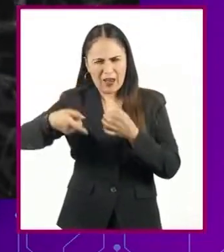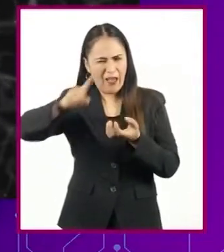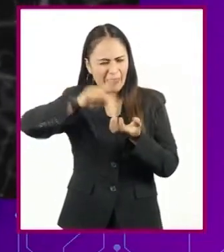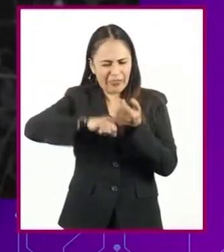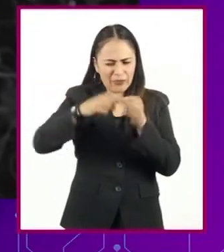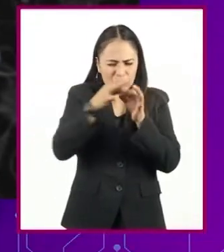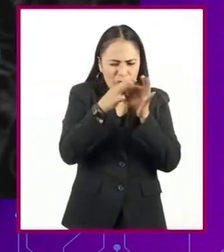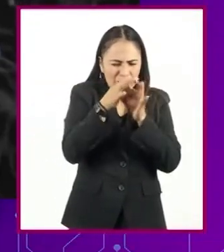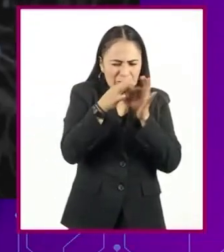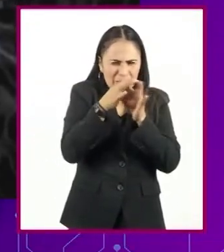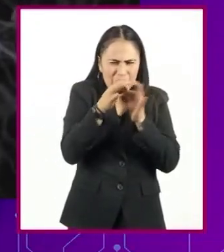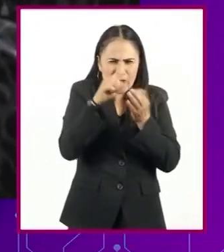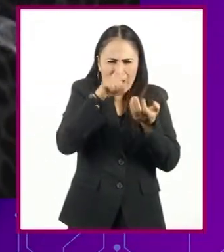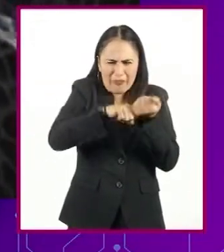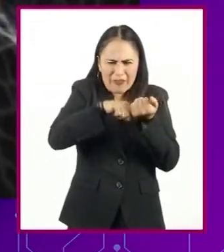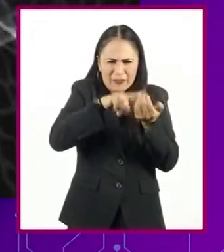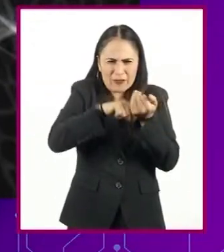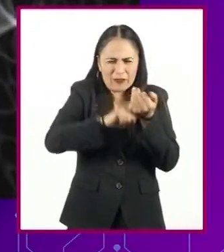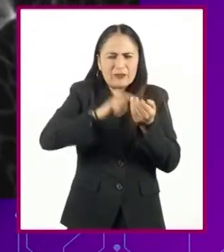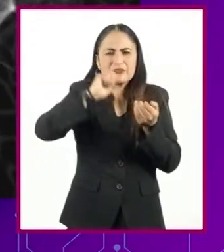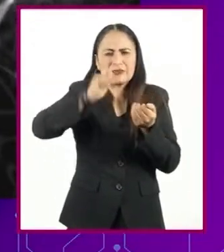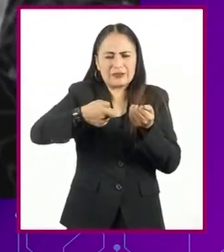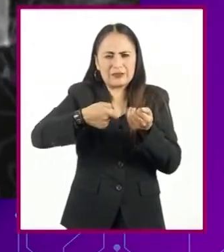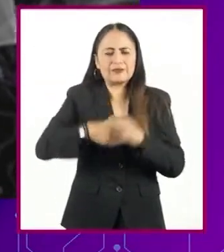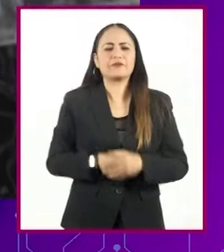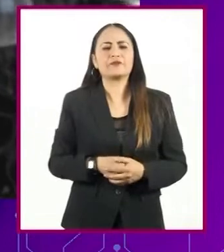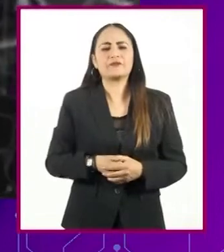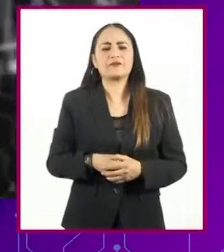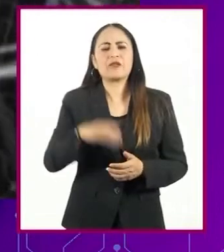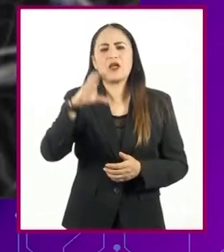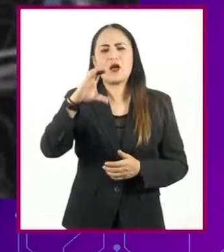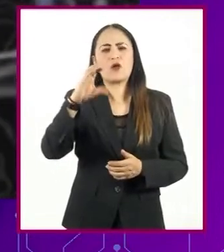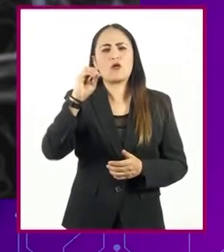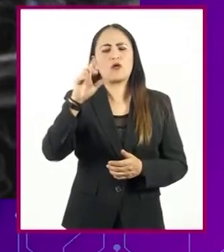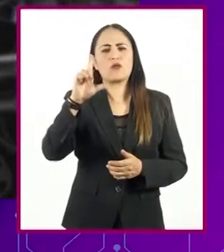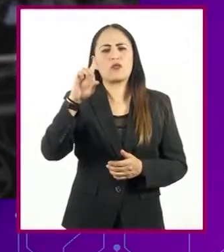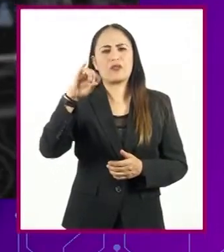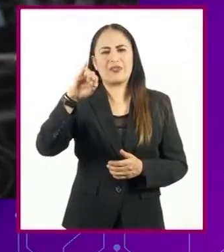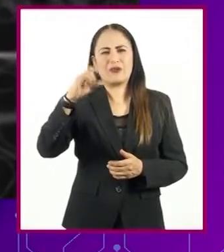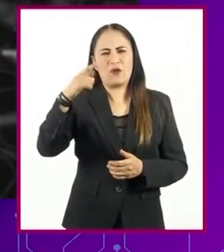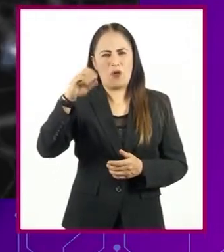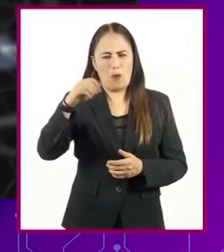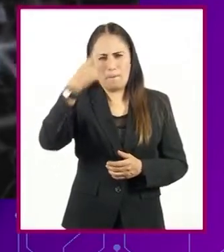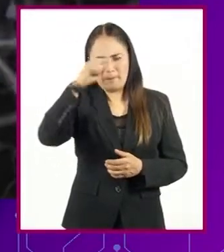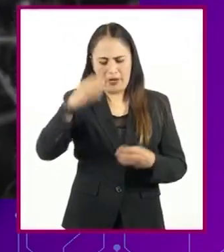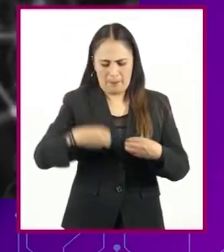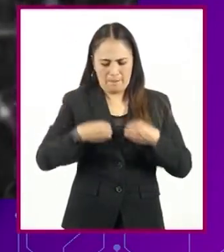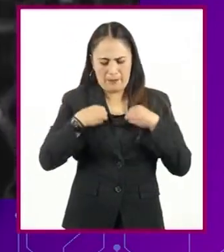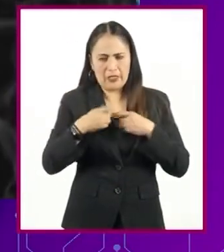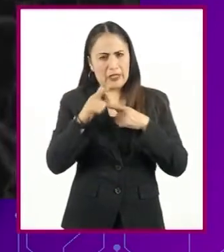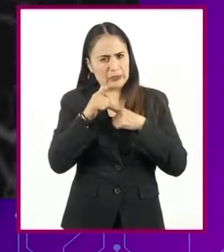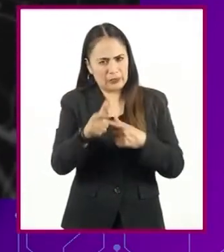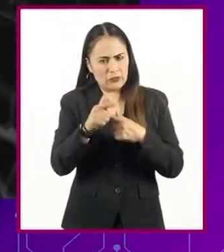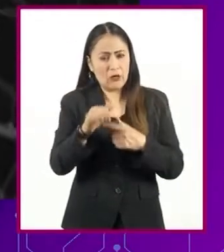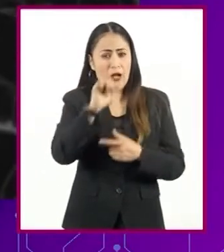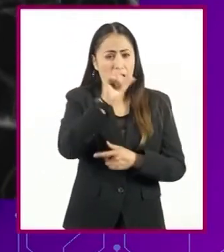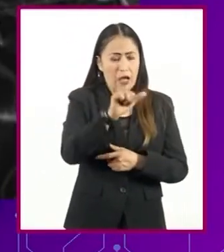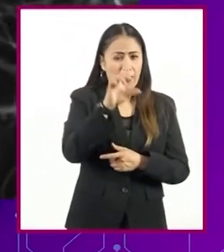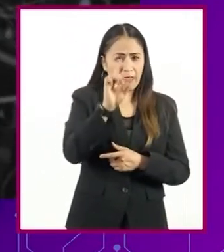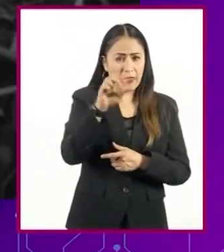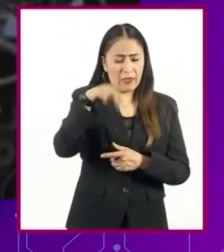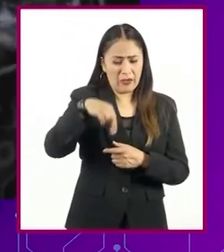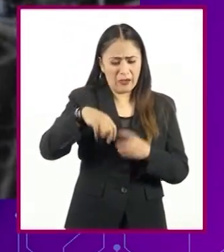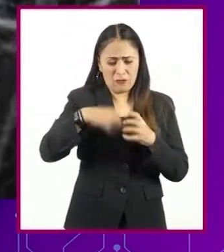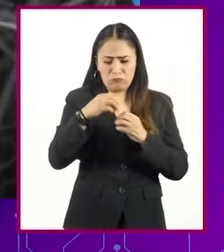cuerpo y contiene todas las instrucciones necesarias para crear y mantener la vida. El ADN no está disperso en nuestras células.